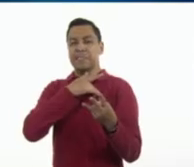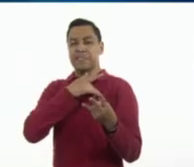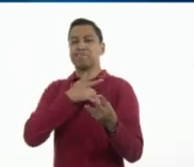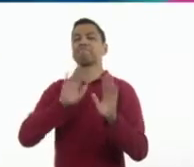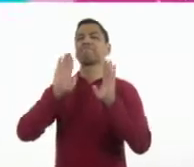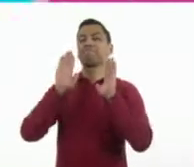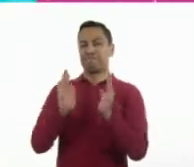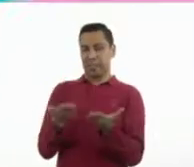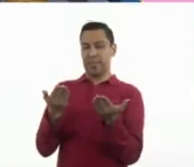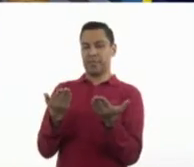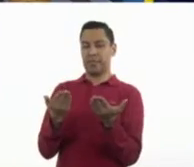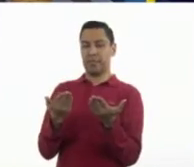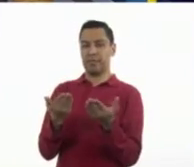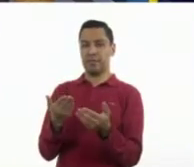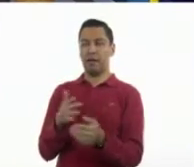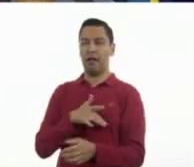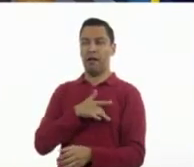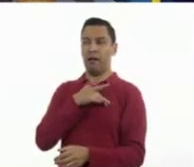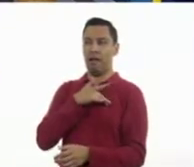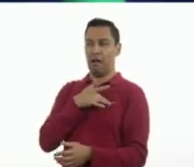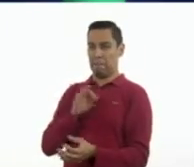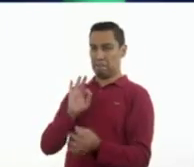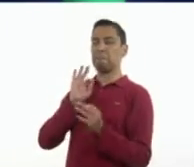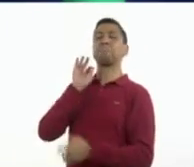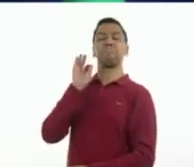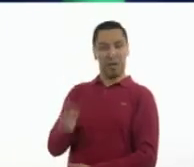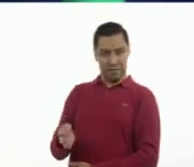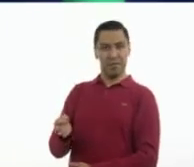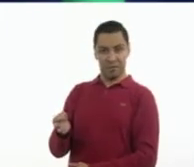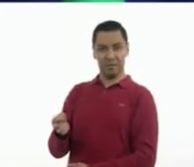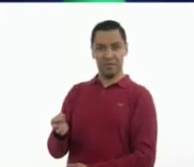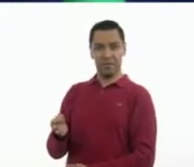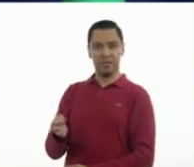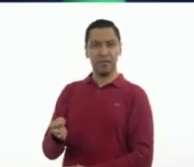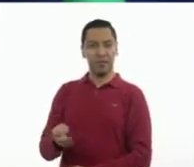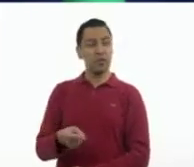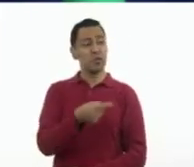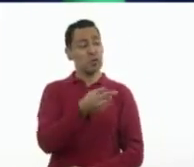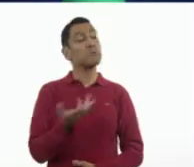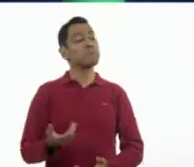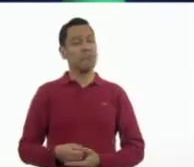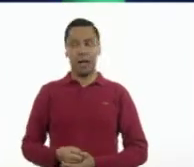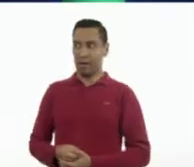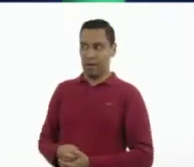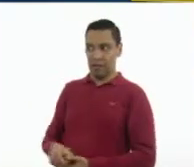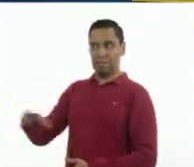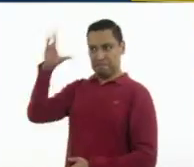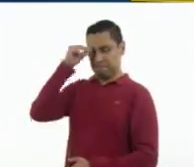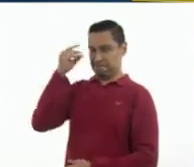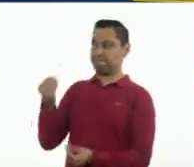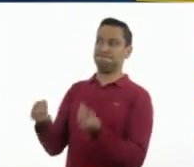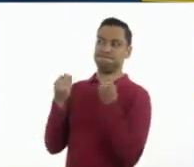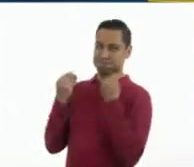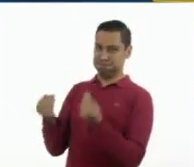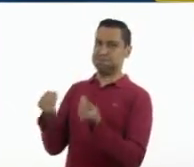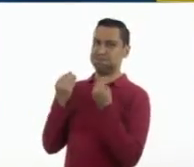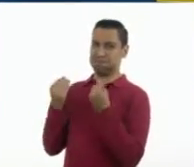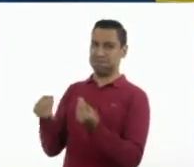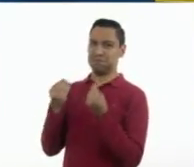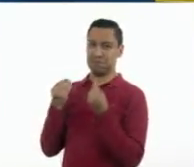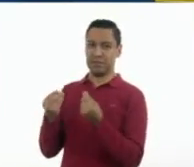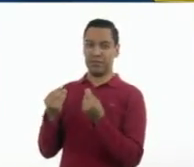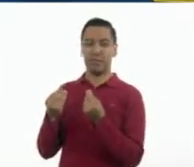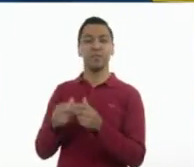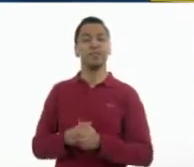te parece, Juan? Pues, muy bien. He aprendido bastante con esto. Muchísimo. Ahora, déjame decirte que los